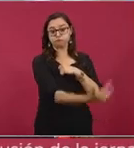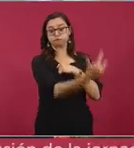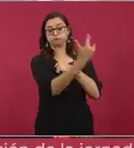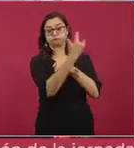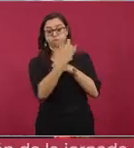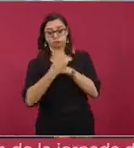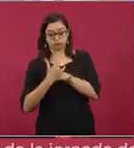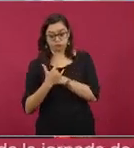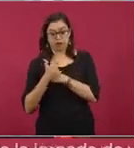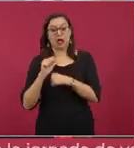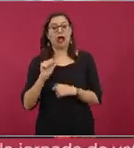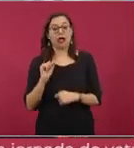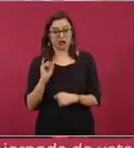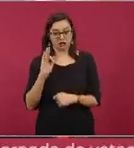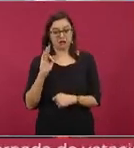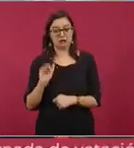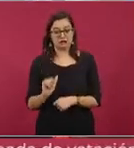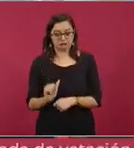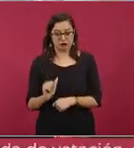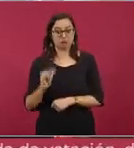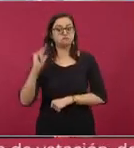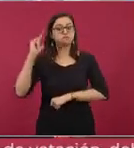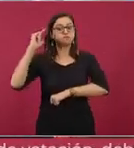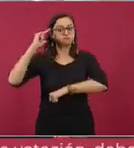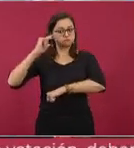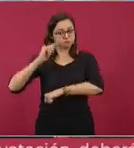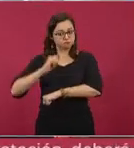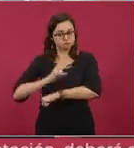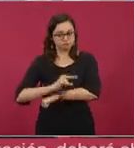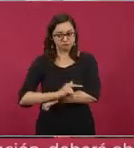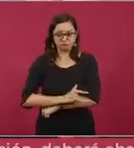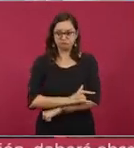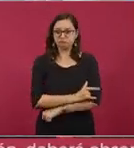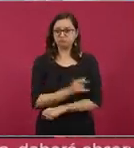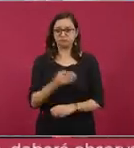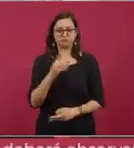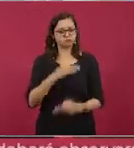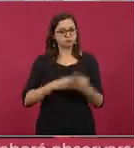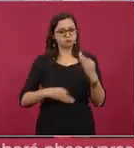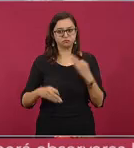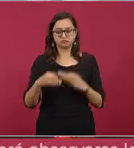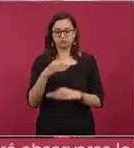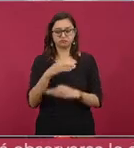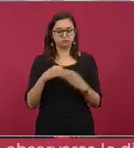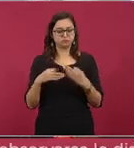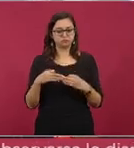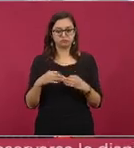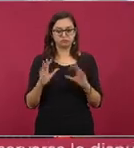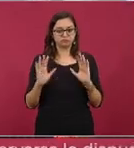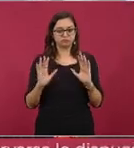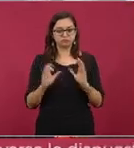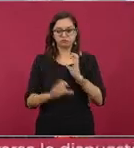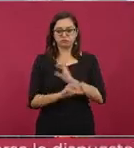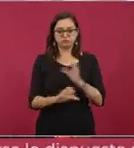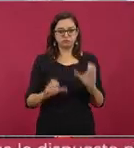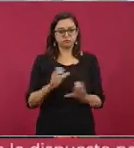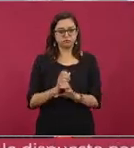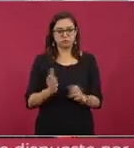aeropuerto Felipe Ángeles aterrizó y se hizo todo el movimiento de la carga